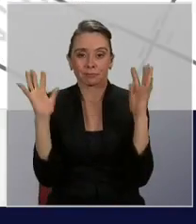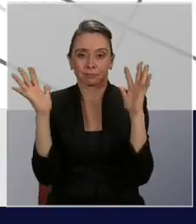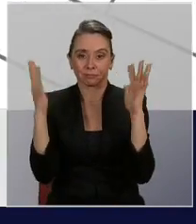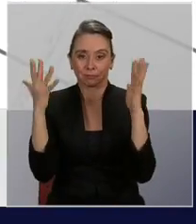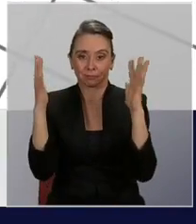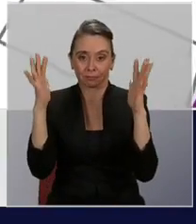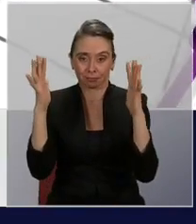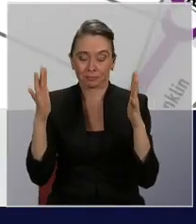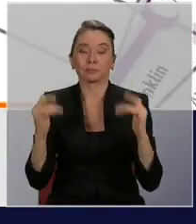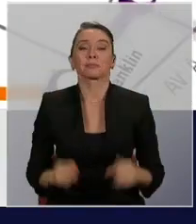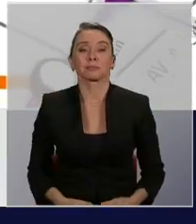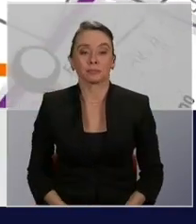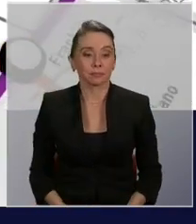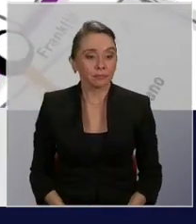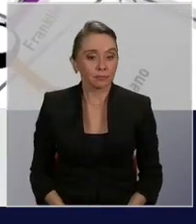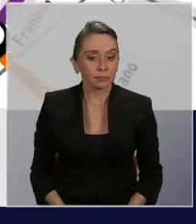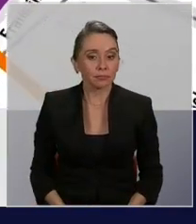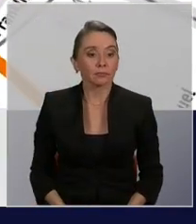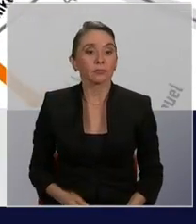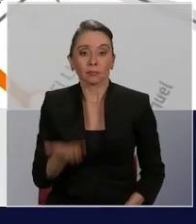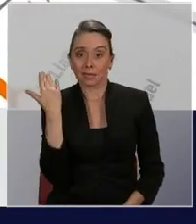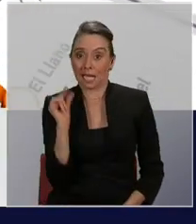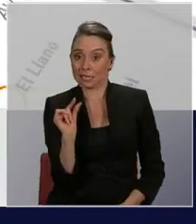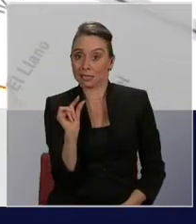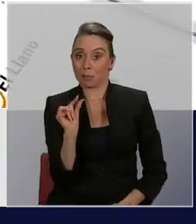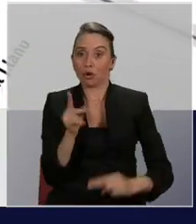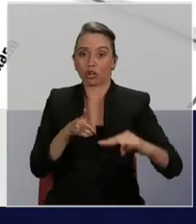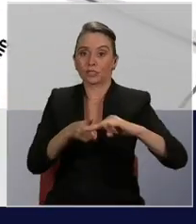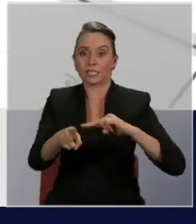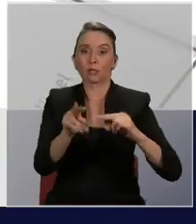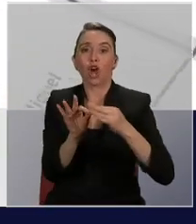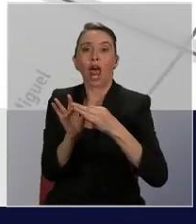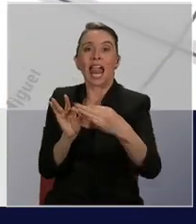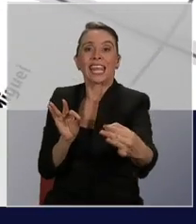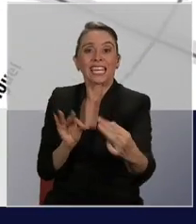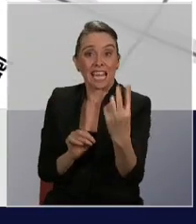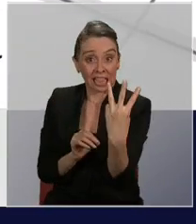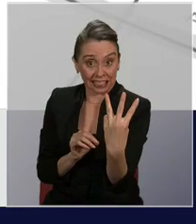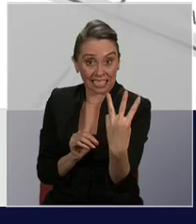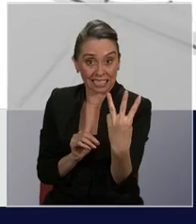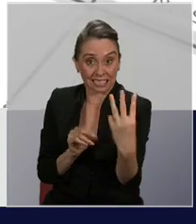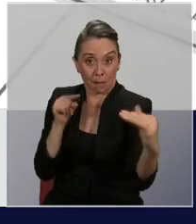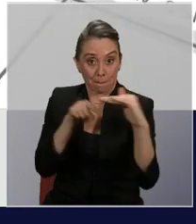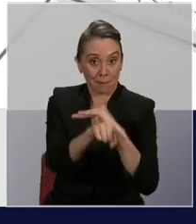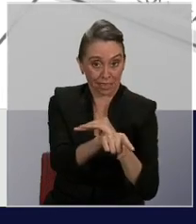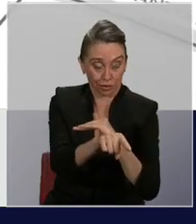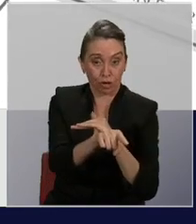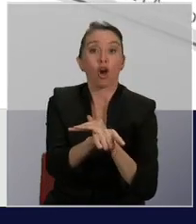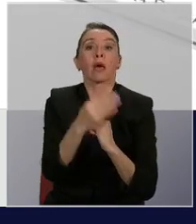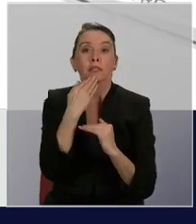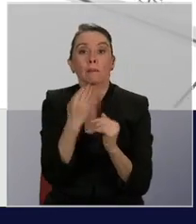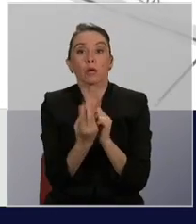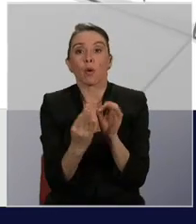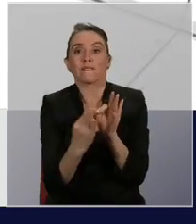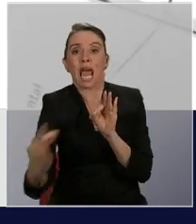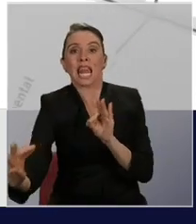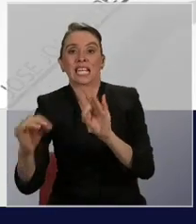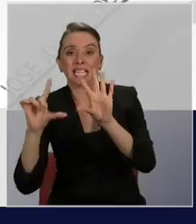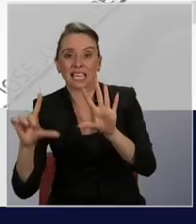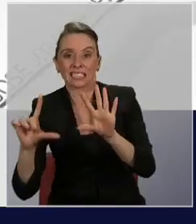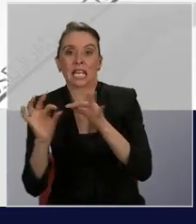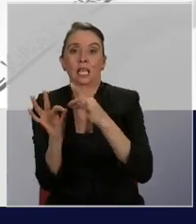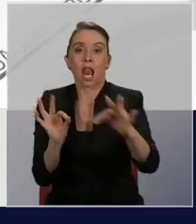A través de la recientemente inaugurada línea 3, pero también de las nuevas líneas 7,